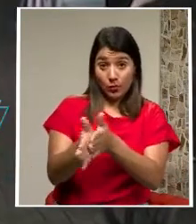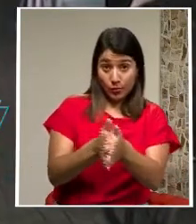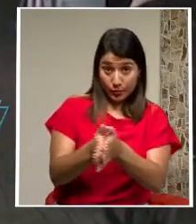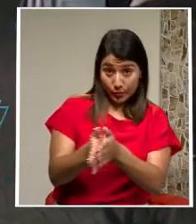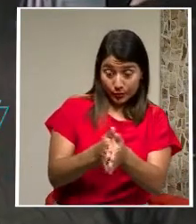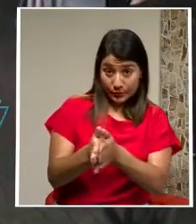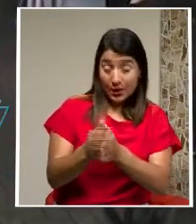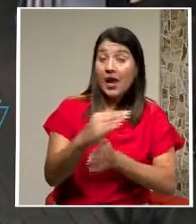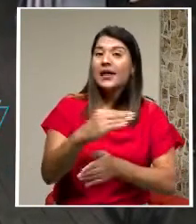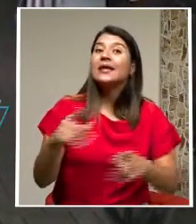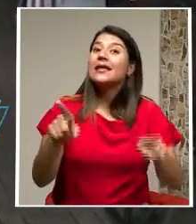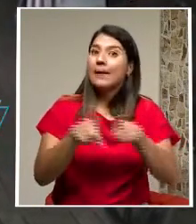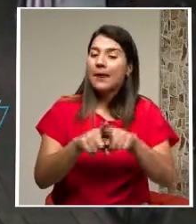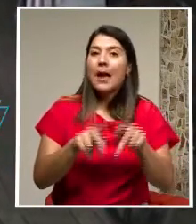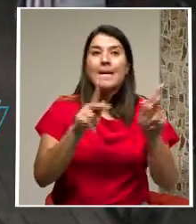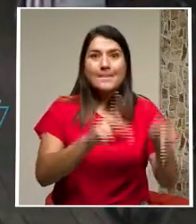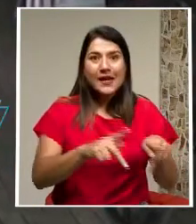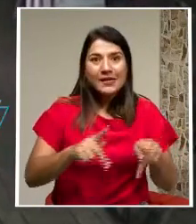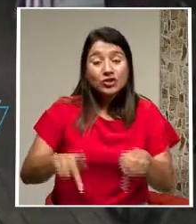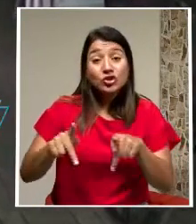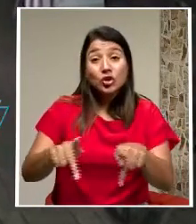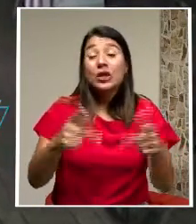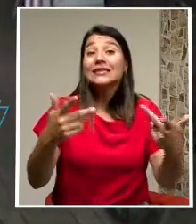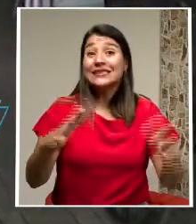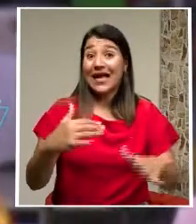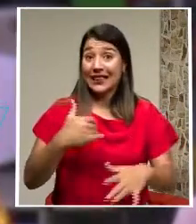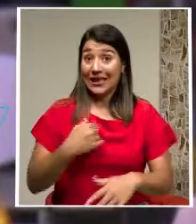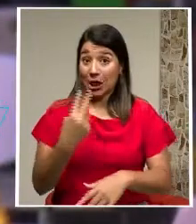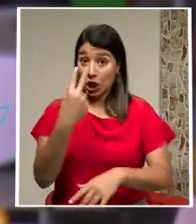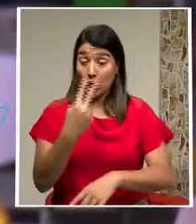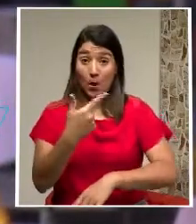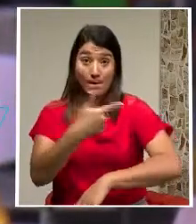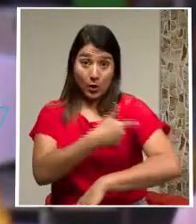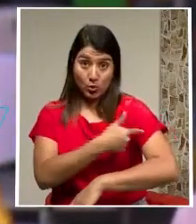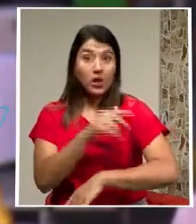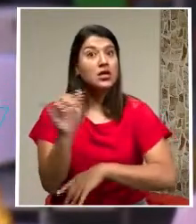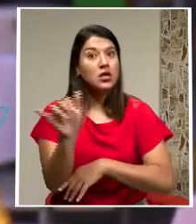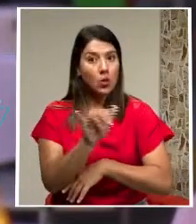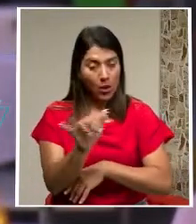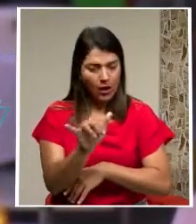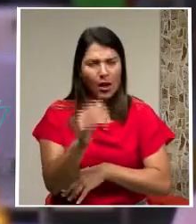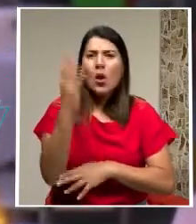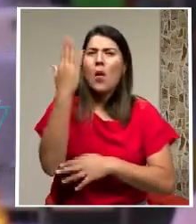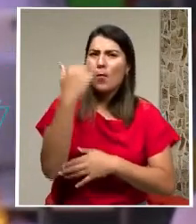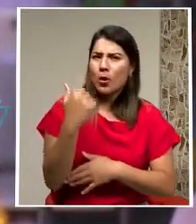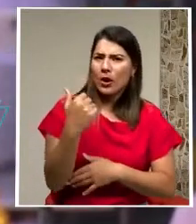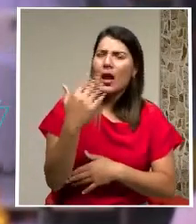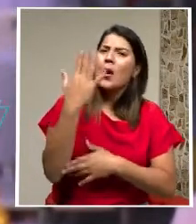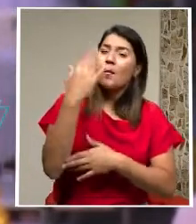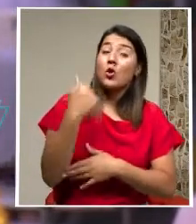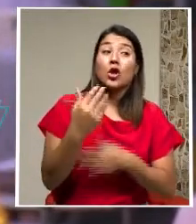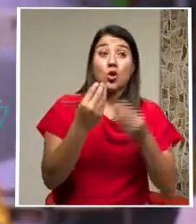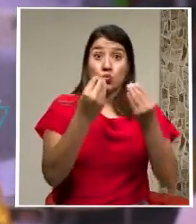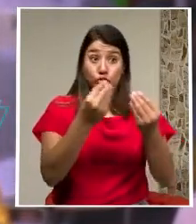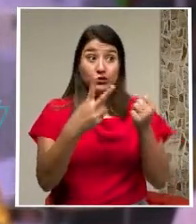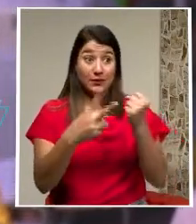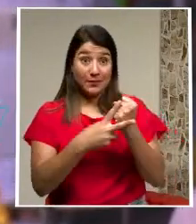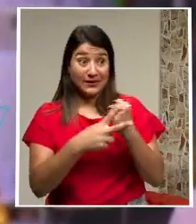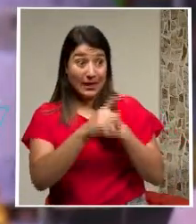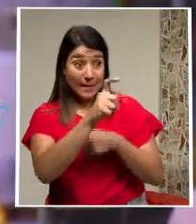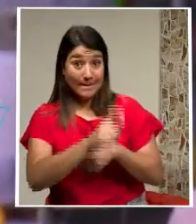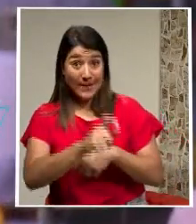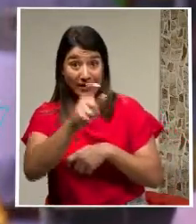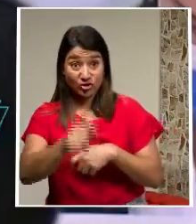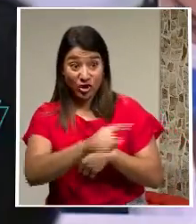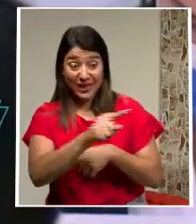Incluso para las personas que ya cuentan Con las dos dosis de vacunación Ya que se han presentado casos De ciudadanos que